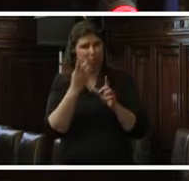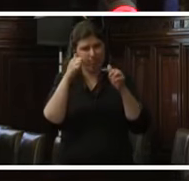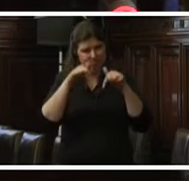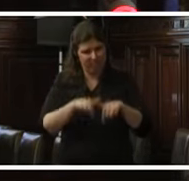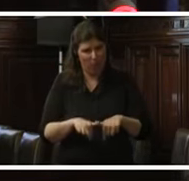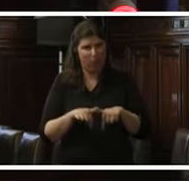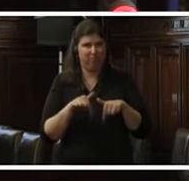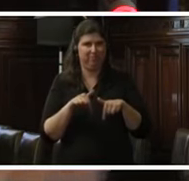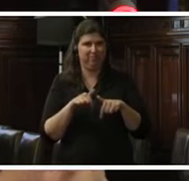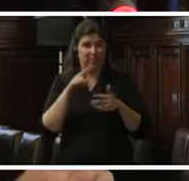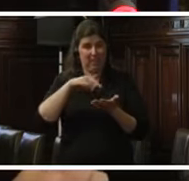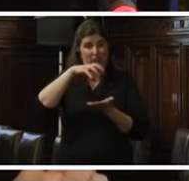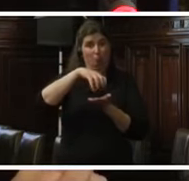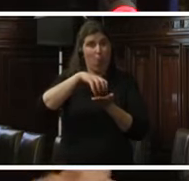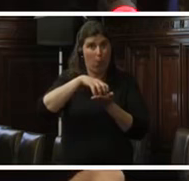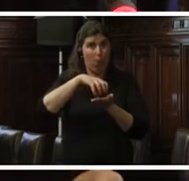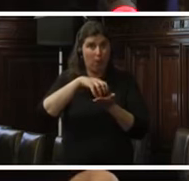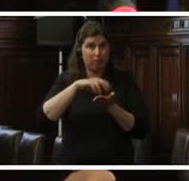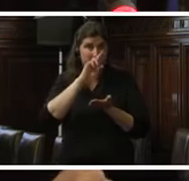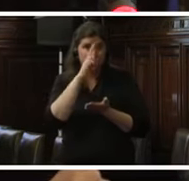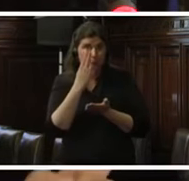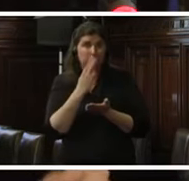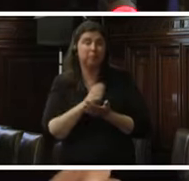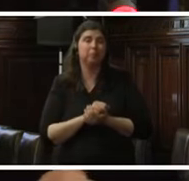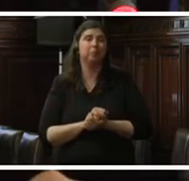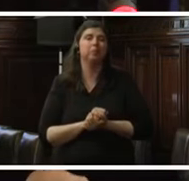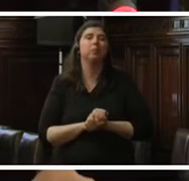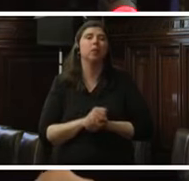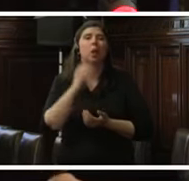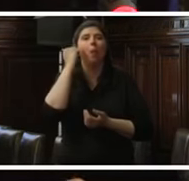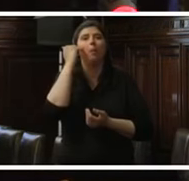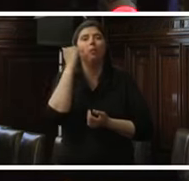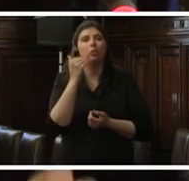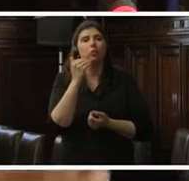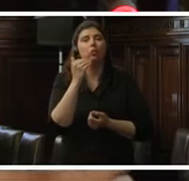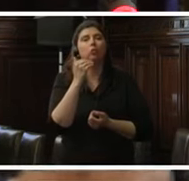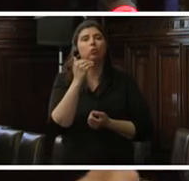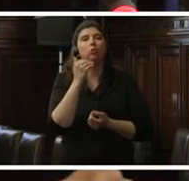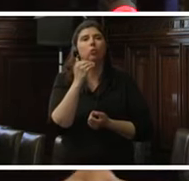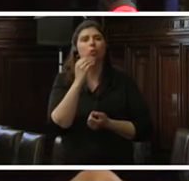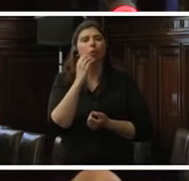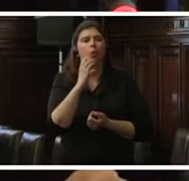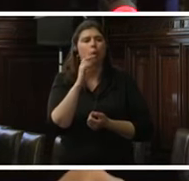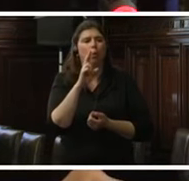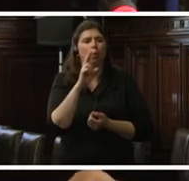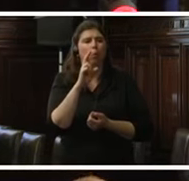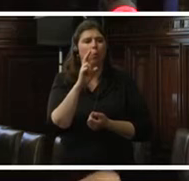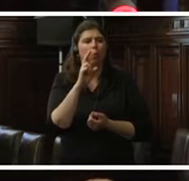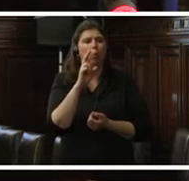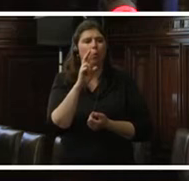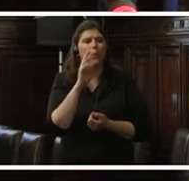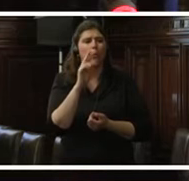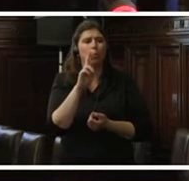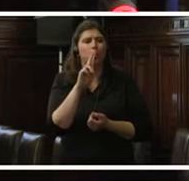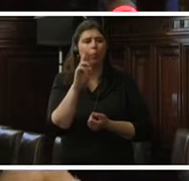en este lugar, en esta sesión, del profesor Eduardo Couture, que en el decálogo